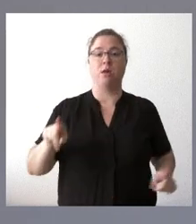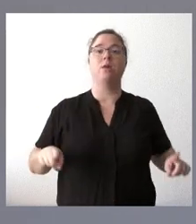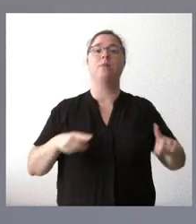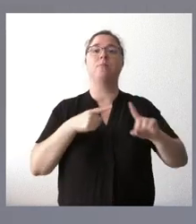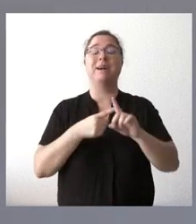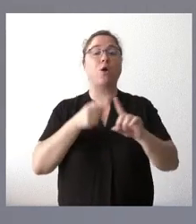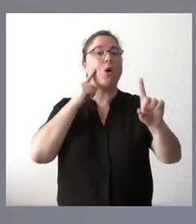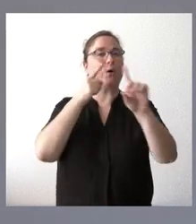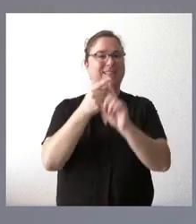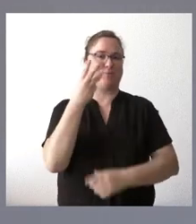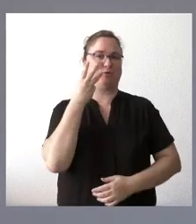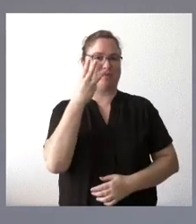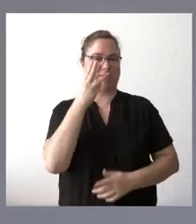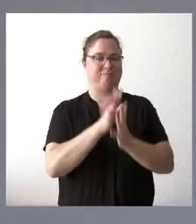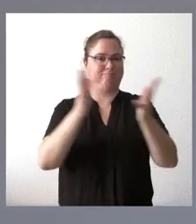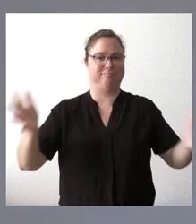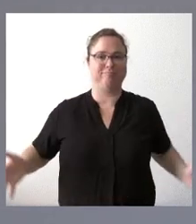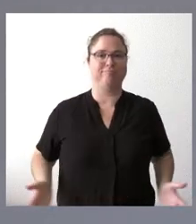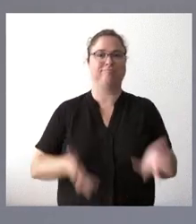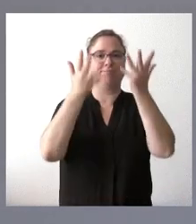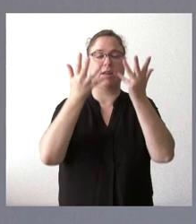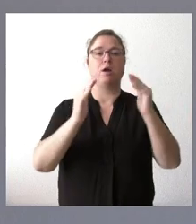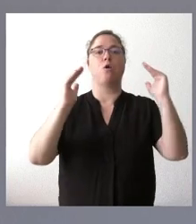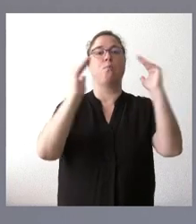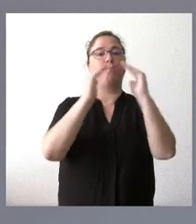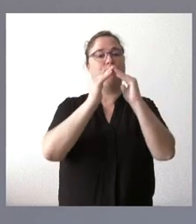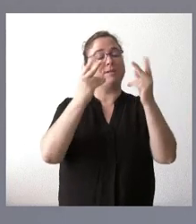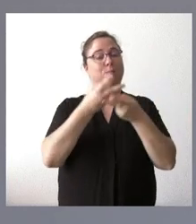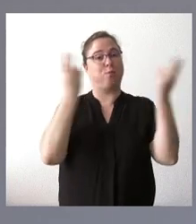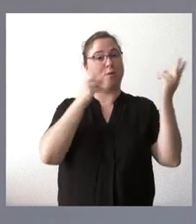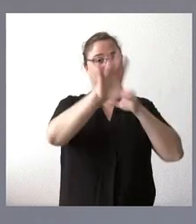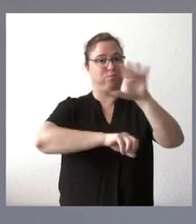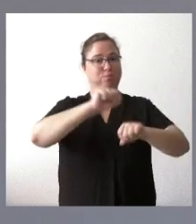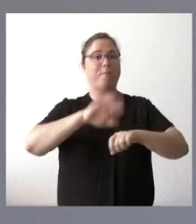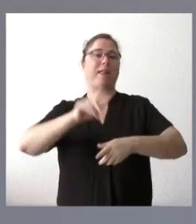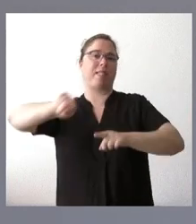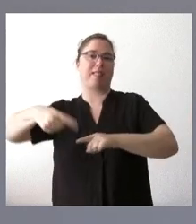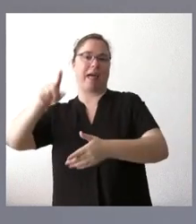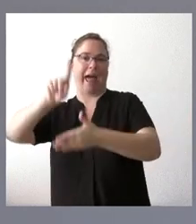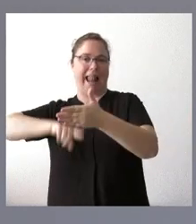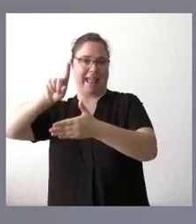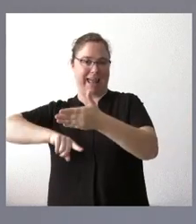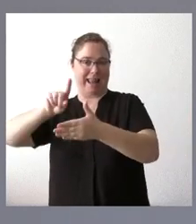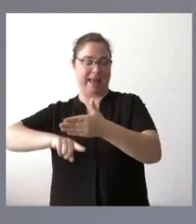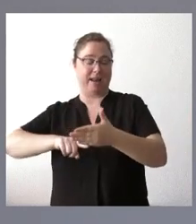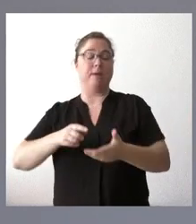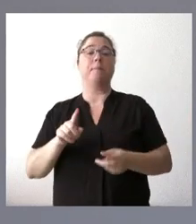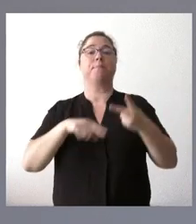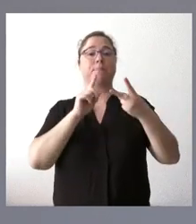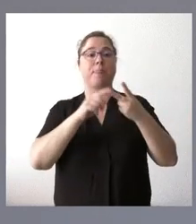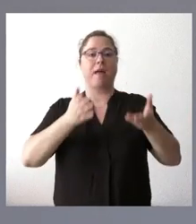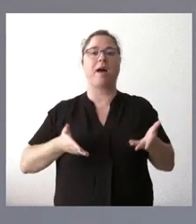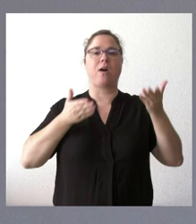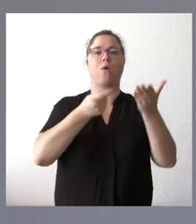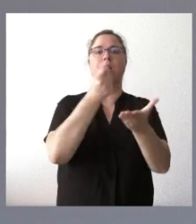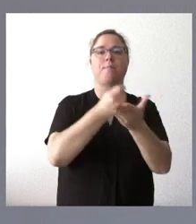objetivo, impulsar el incremento del parque público de viviendas de alquiler, ayudar al pago de la renta del alquiler de